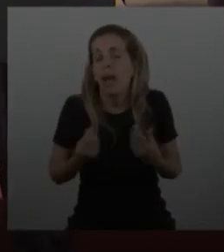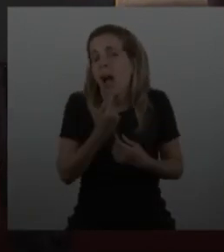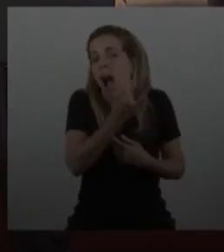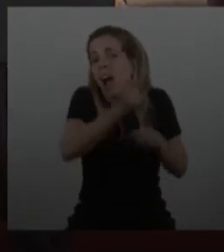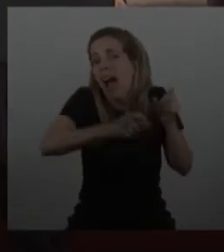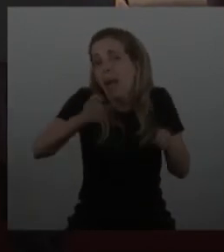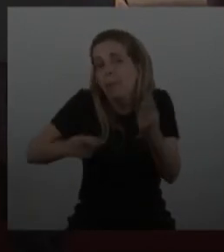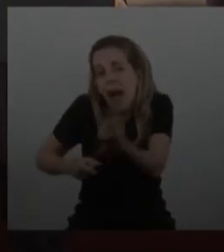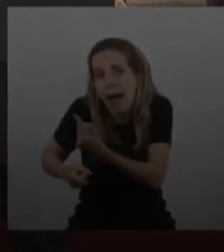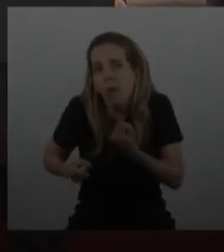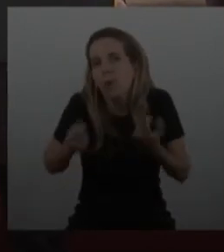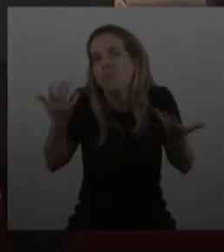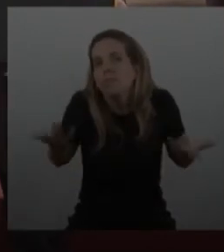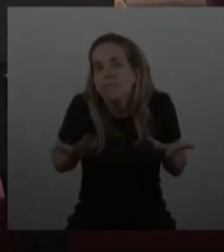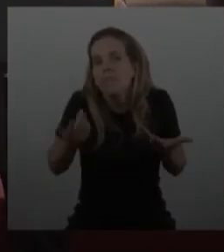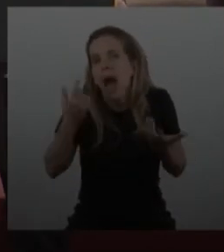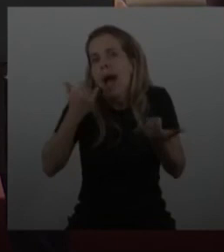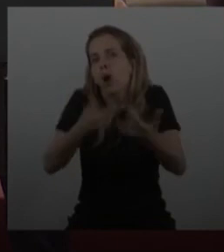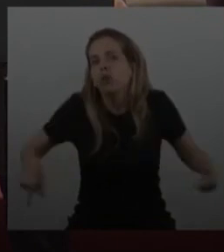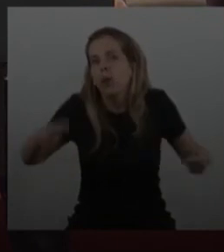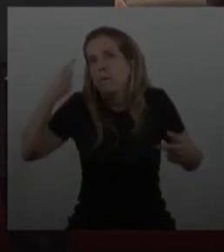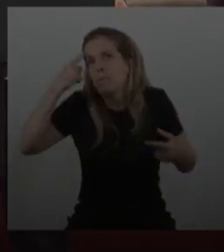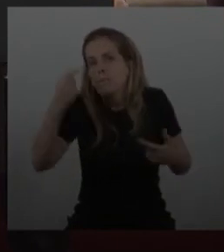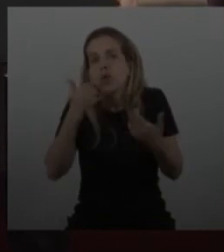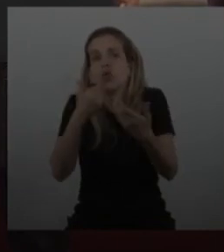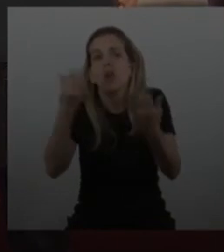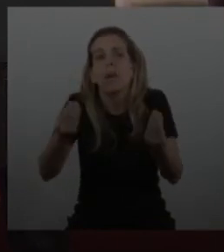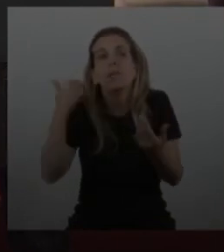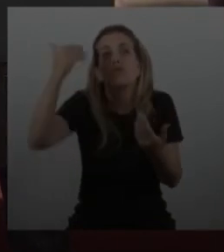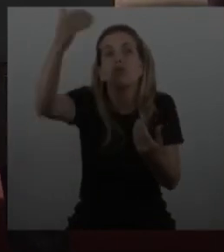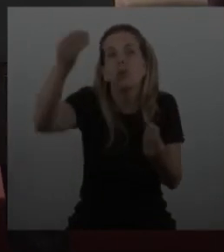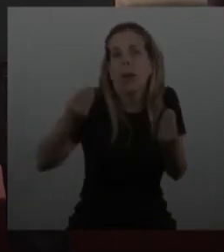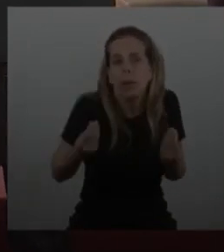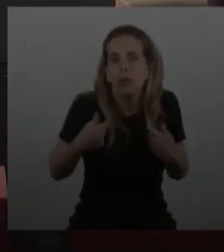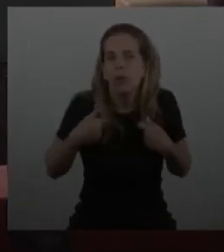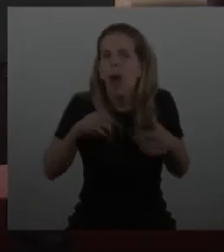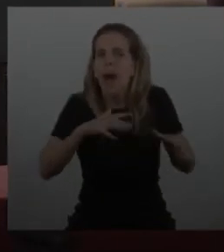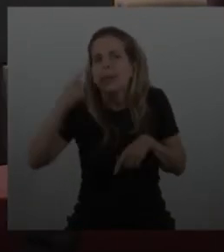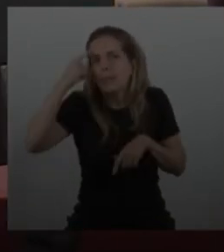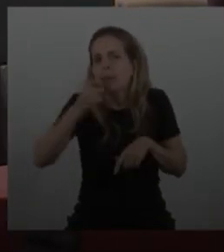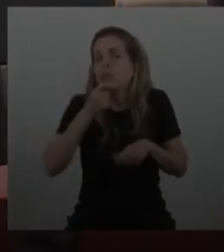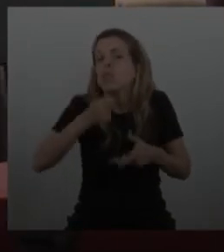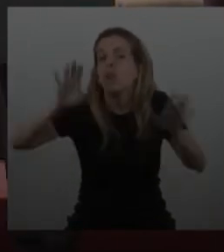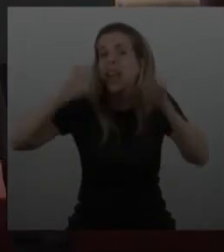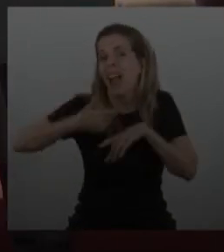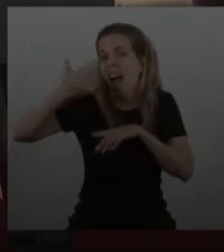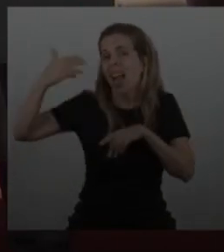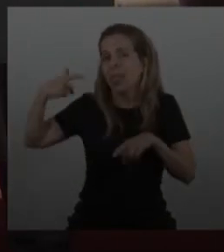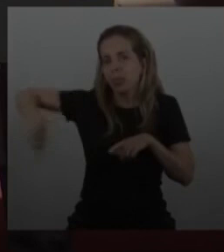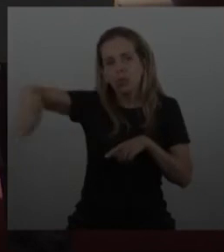modo enfrente lo desconocido. Y a veces pienso que si hubiéramos estado más juntos y más unidos,